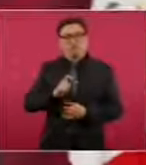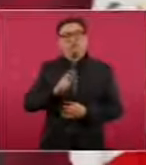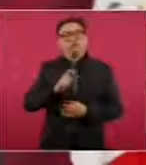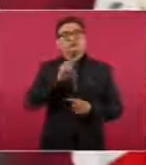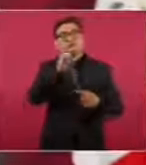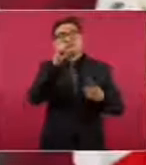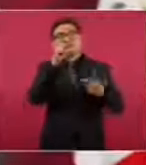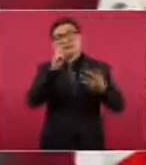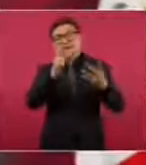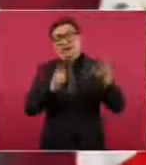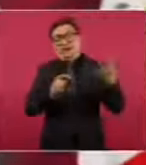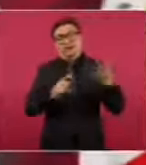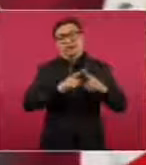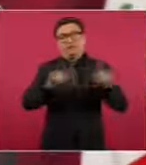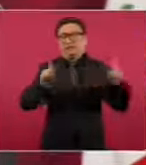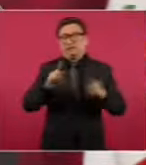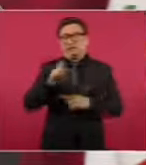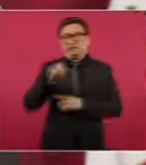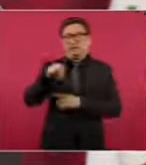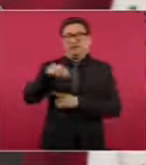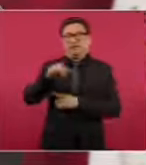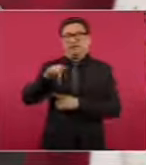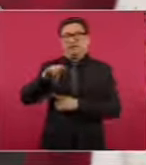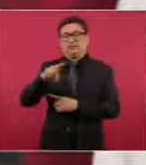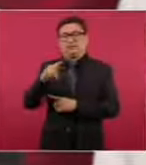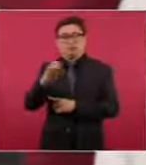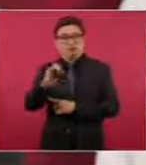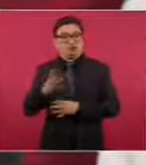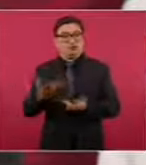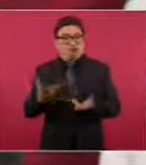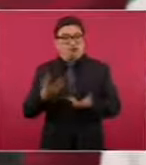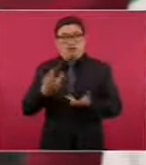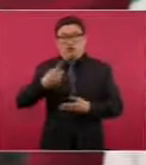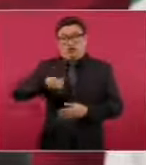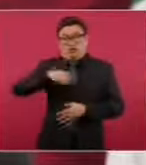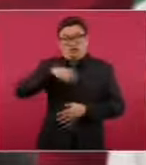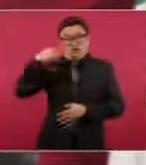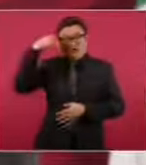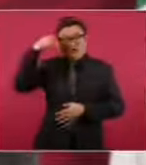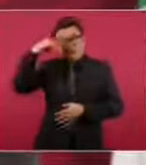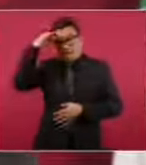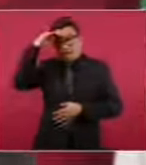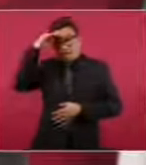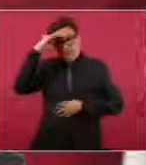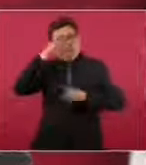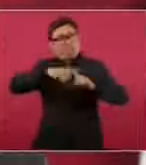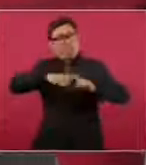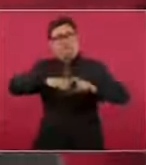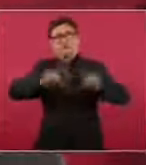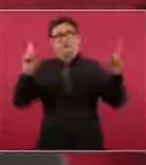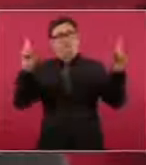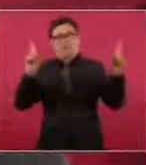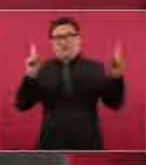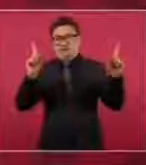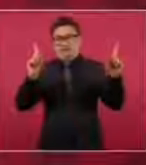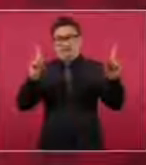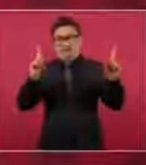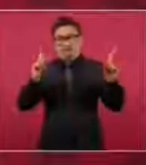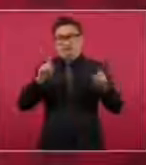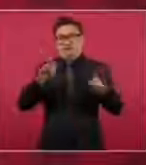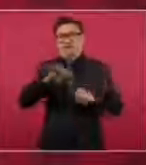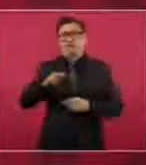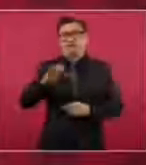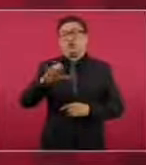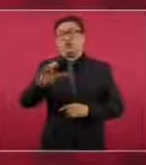a Peña Nieto, pensamos distinto de que Junco,